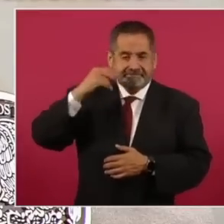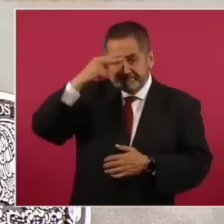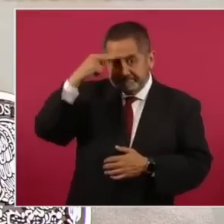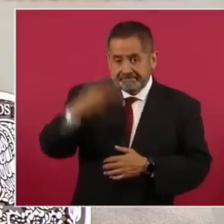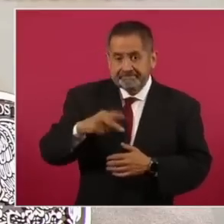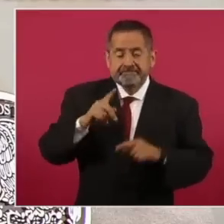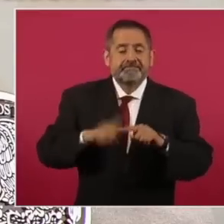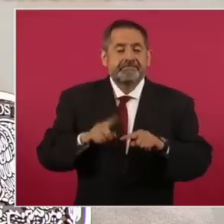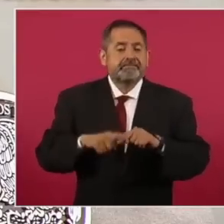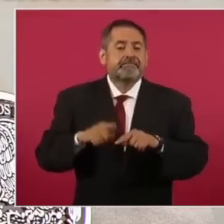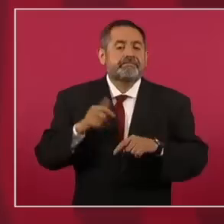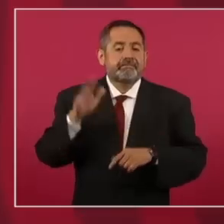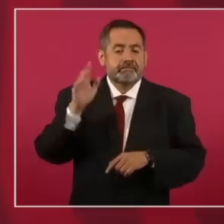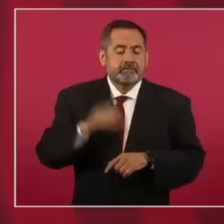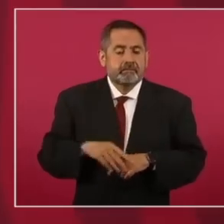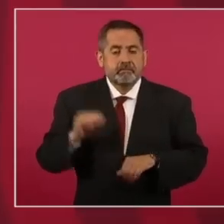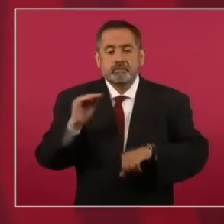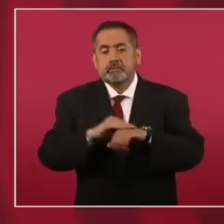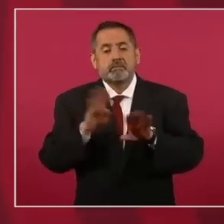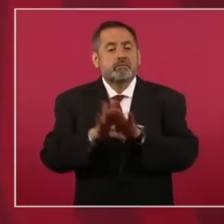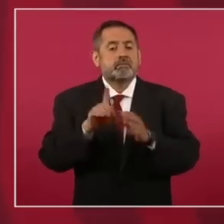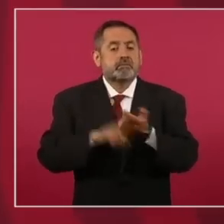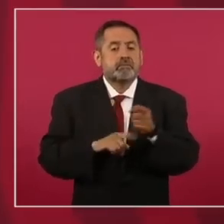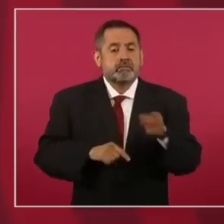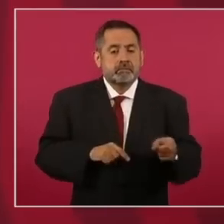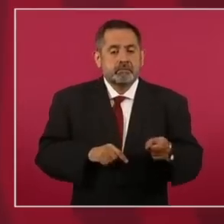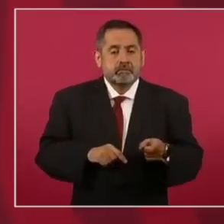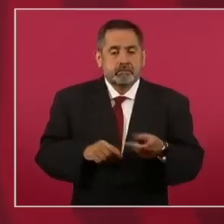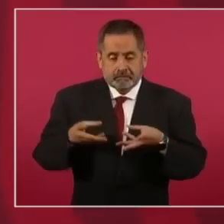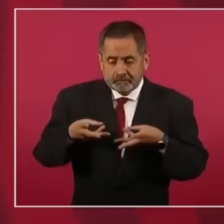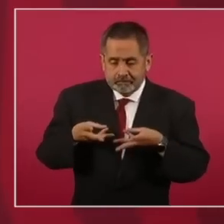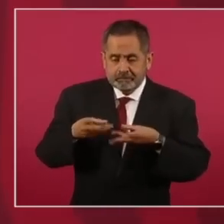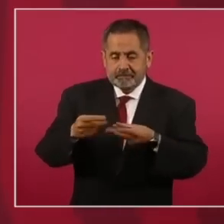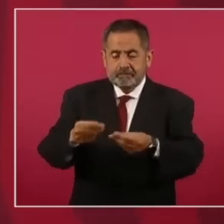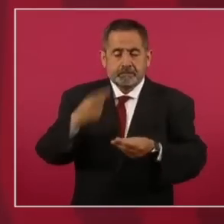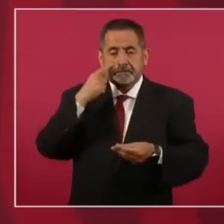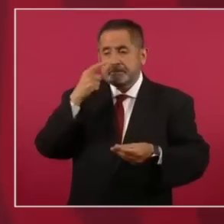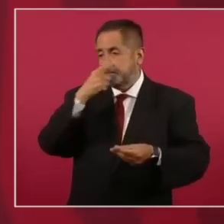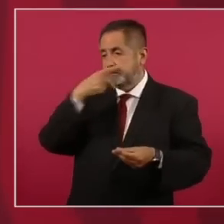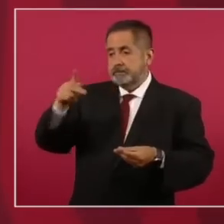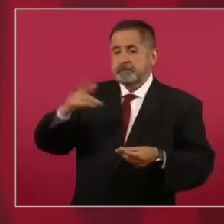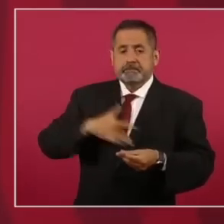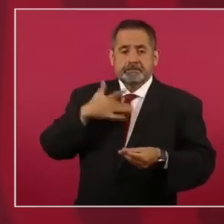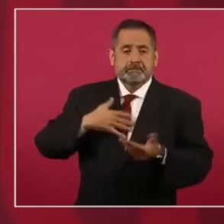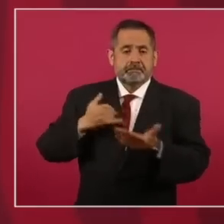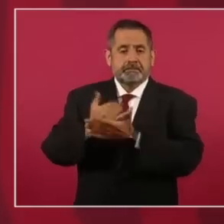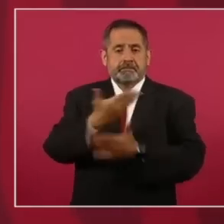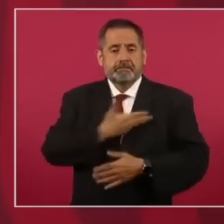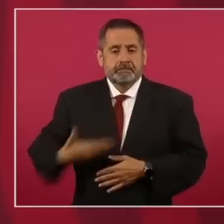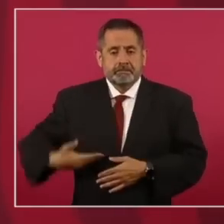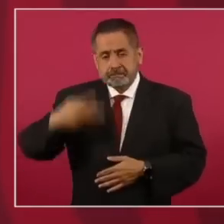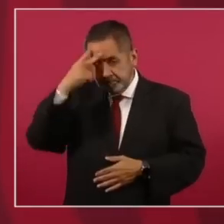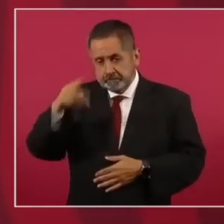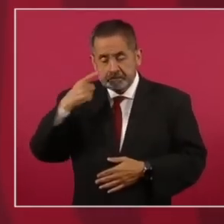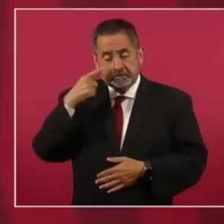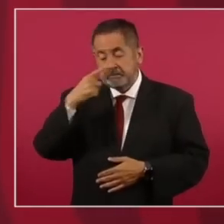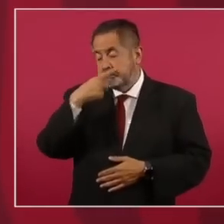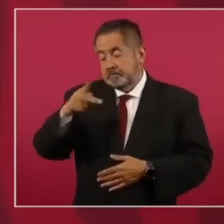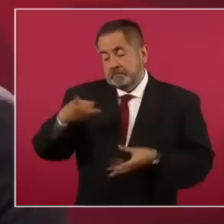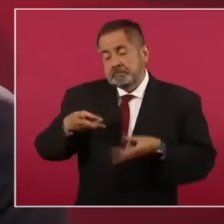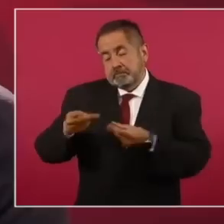fue el establecimiento de los gastos discrecionales del presidente de la República.